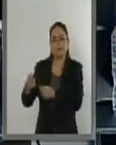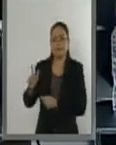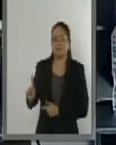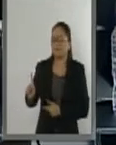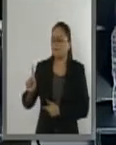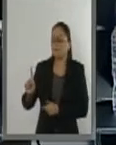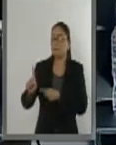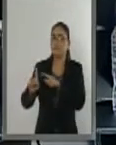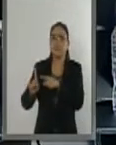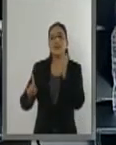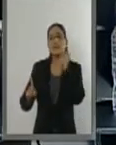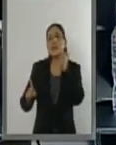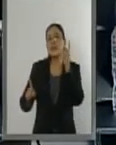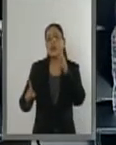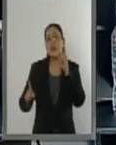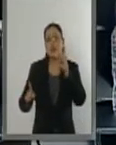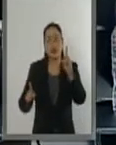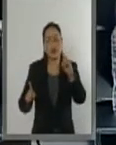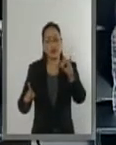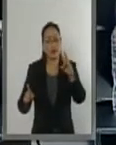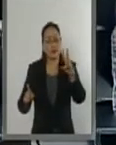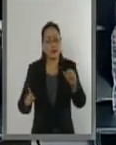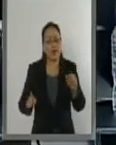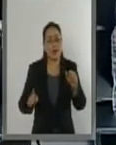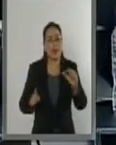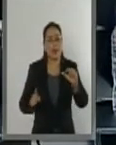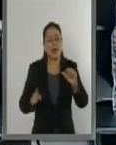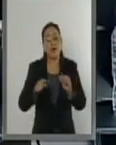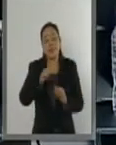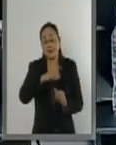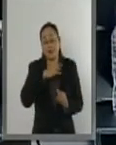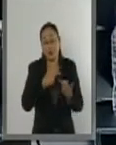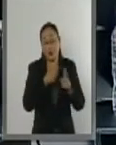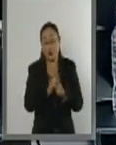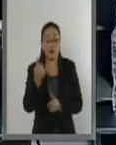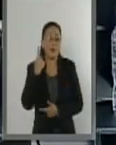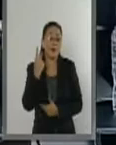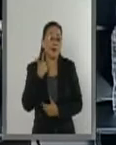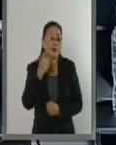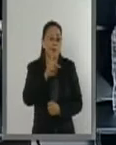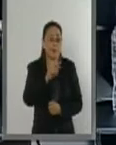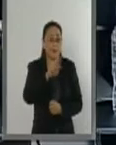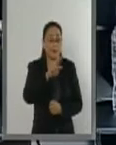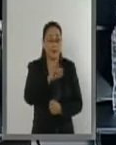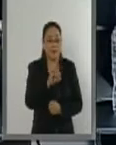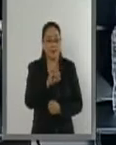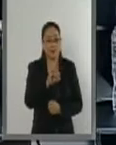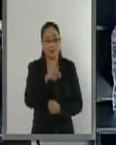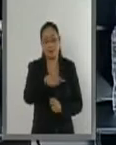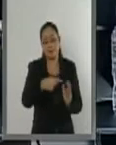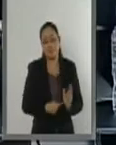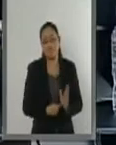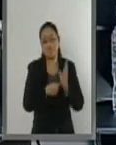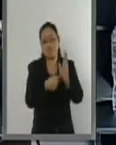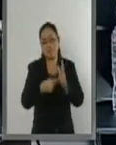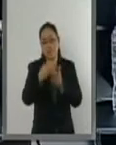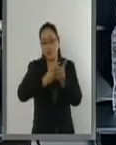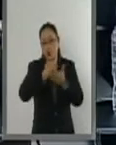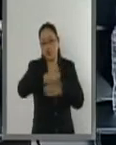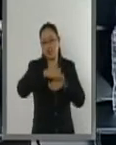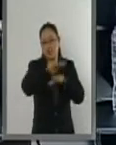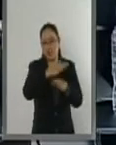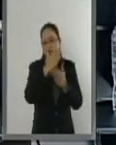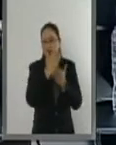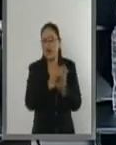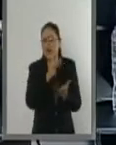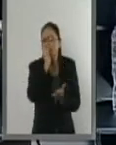El uso de la tribuna, la senadora Diva Gastel Unbajo del Grupo Parlamentario del Partido Revolucionario Institucional para presentar un proyecto de decreto